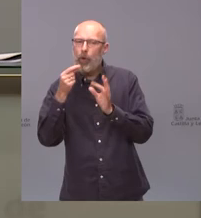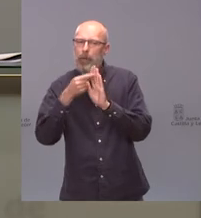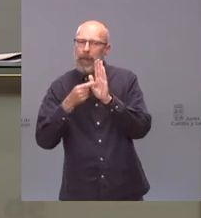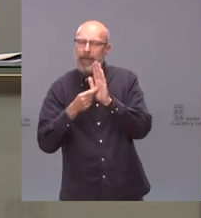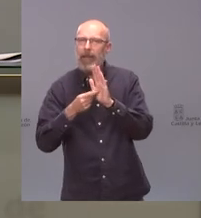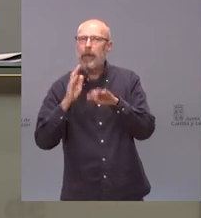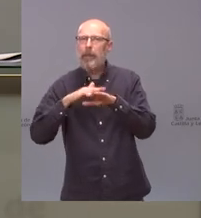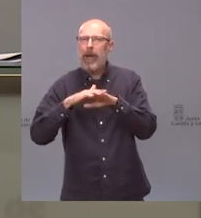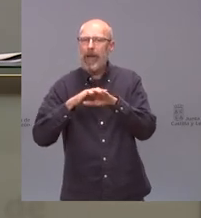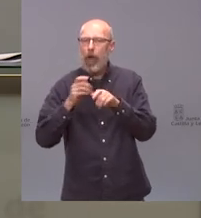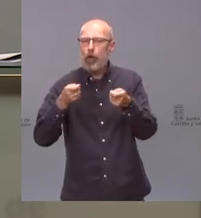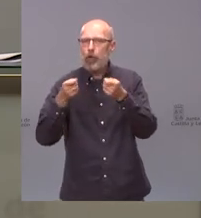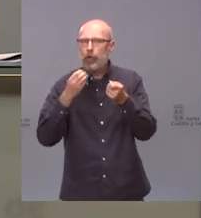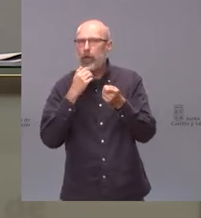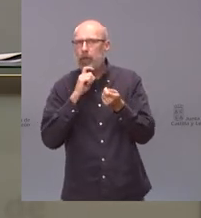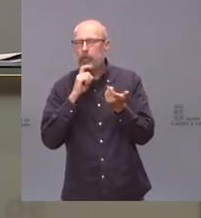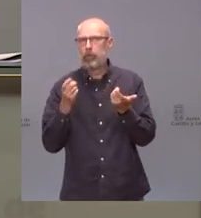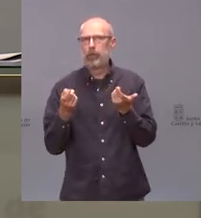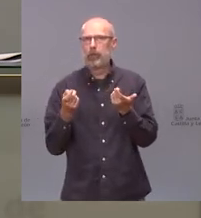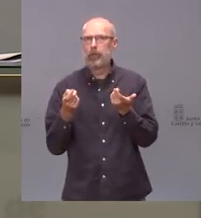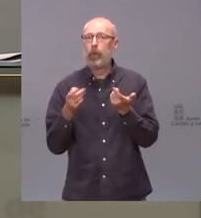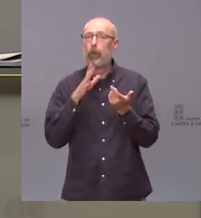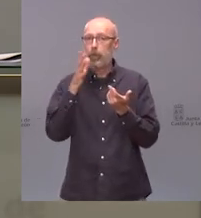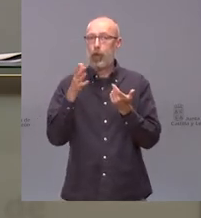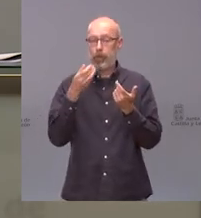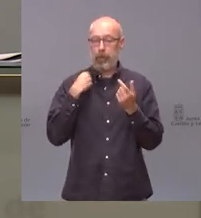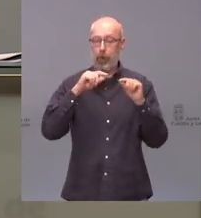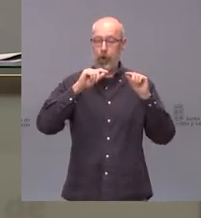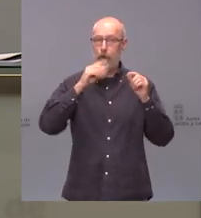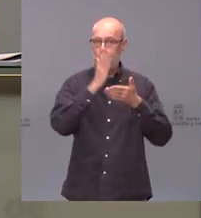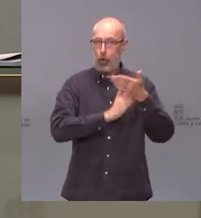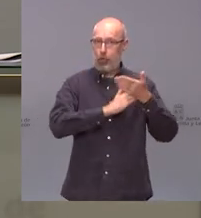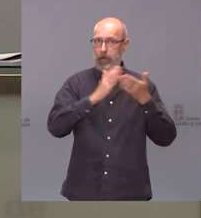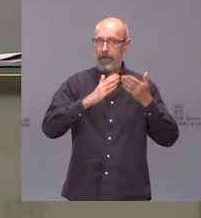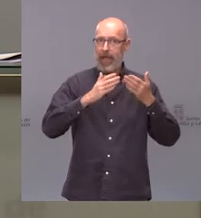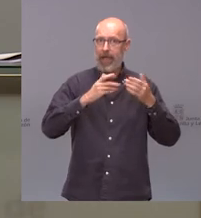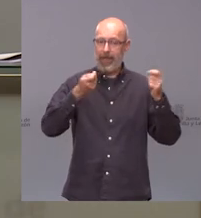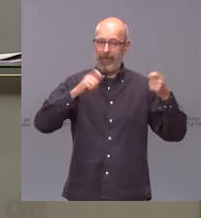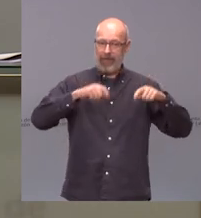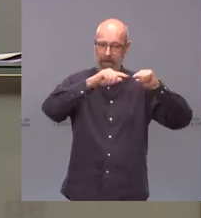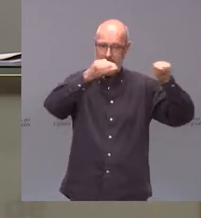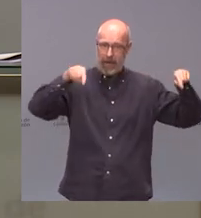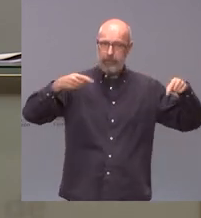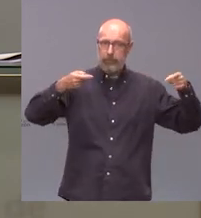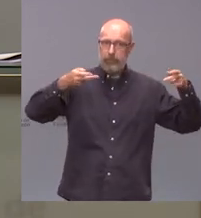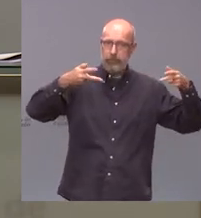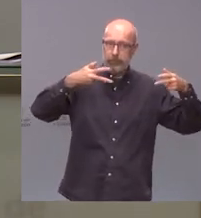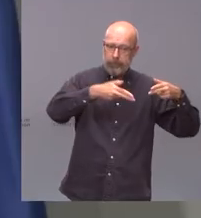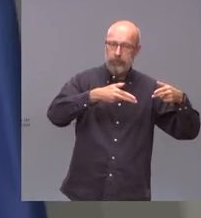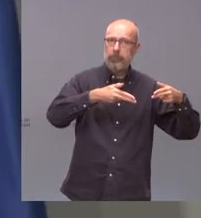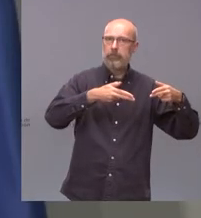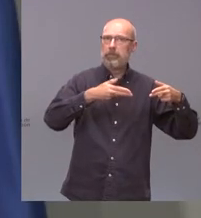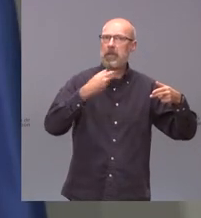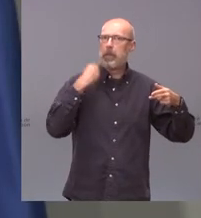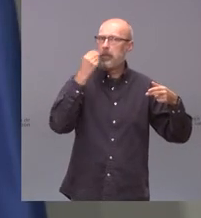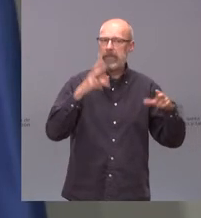sirvan para controlar dado que entonces el cierre perimetral de la comunidad no sé si ya lo dan por descartado y